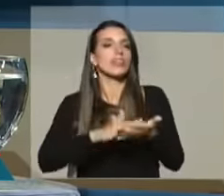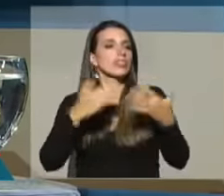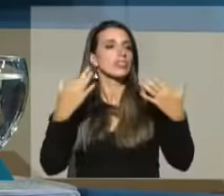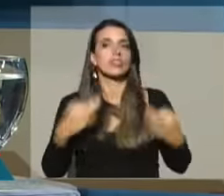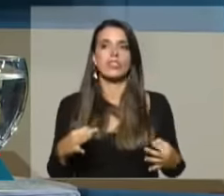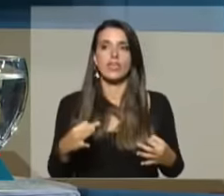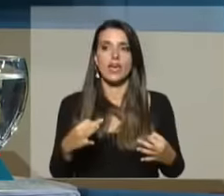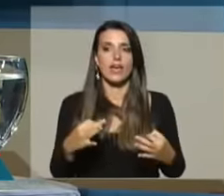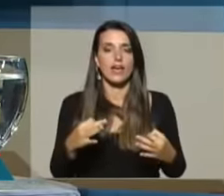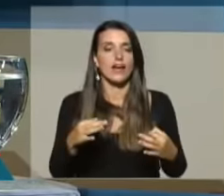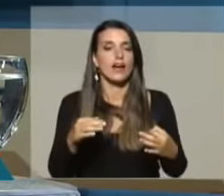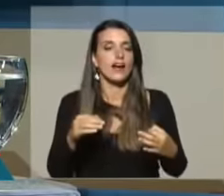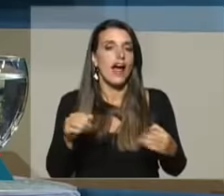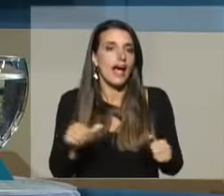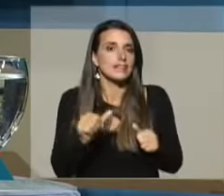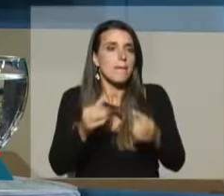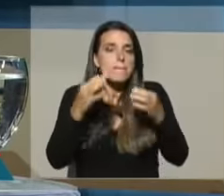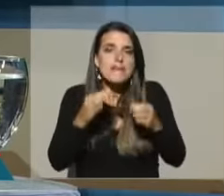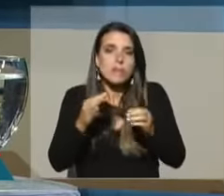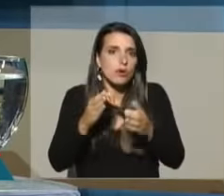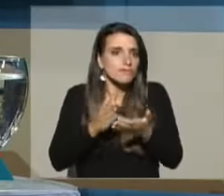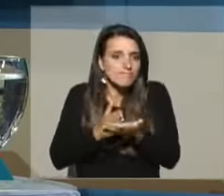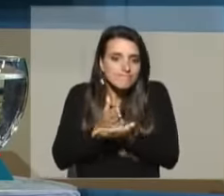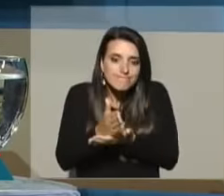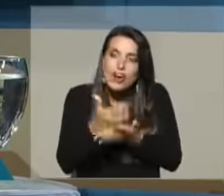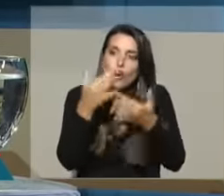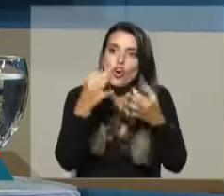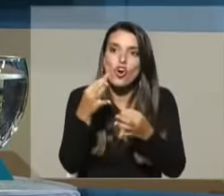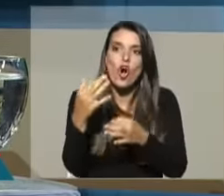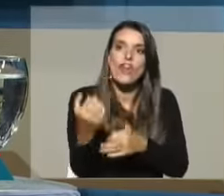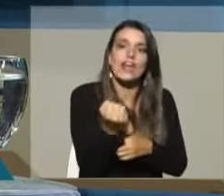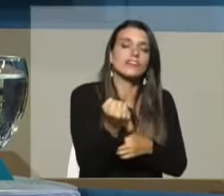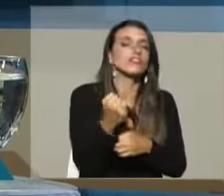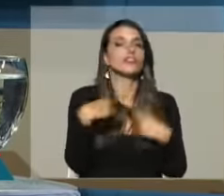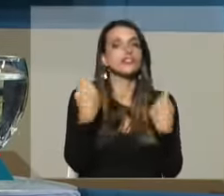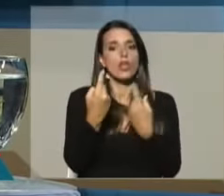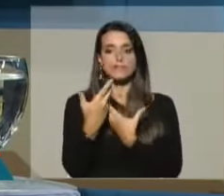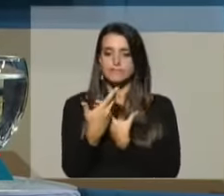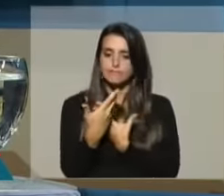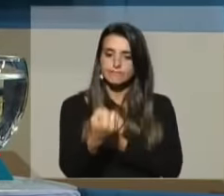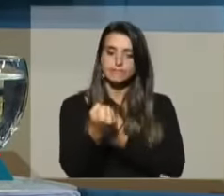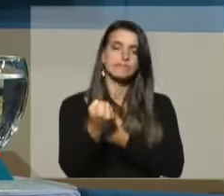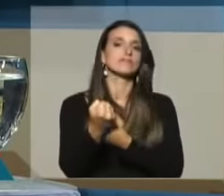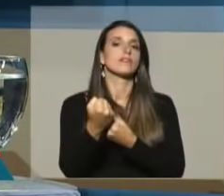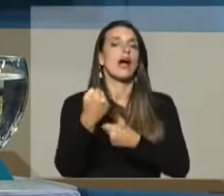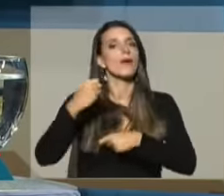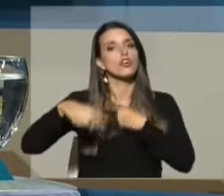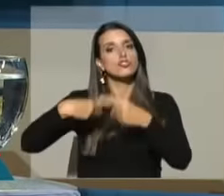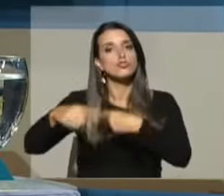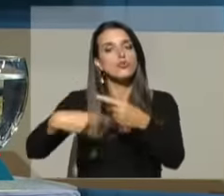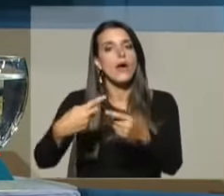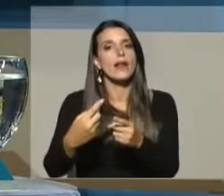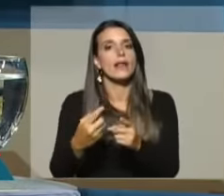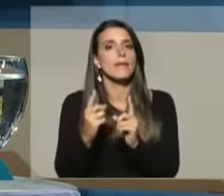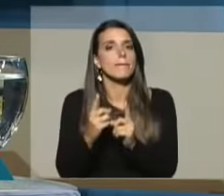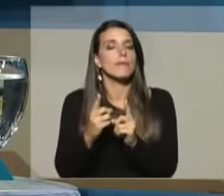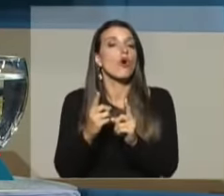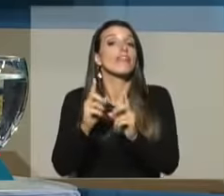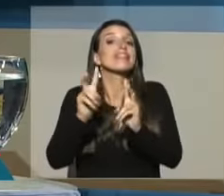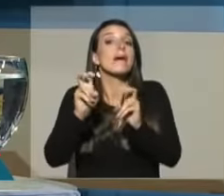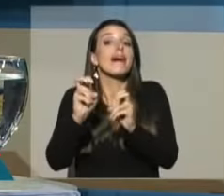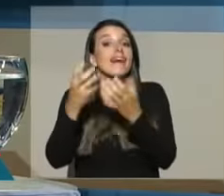que se está en la dirección correcta y que se apuesta fuertemente a seguir haciendo descender